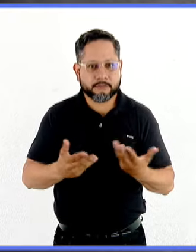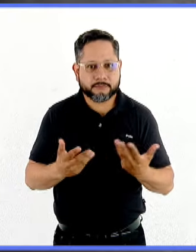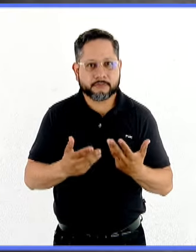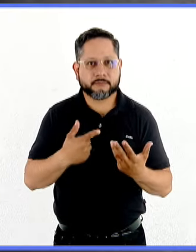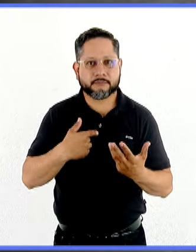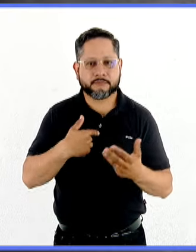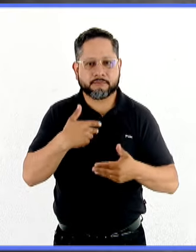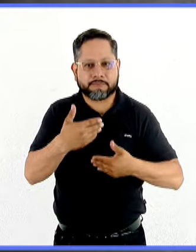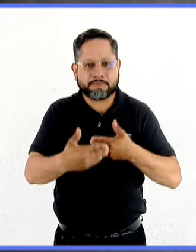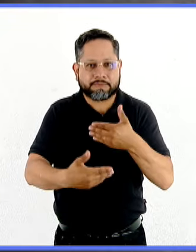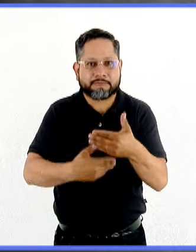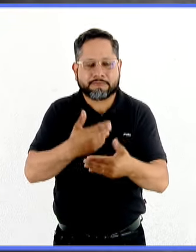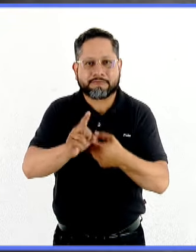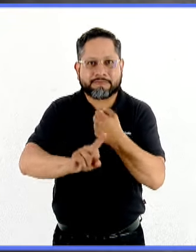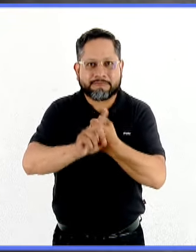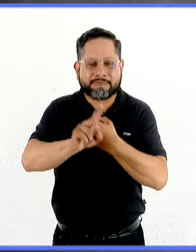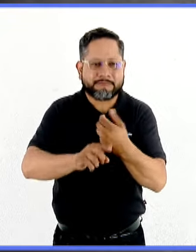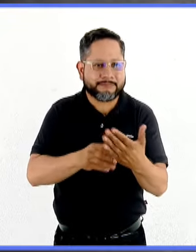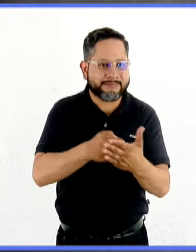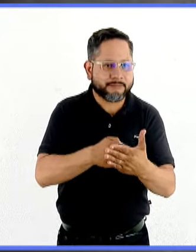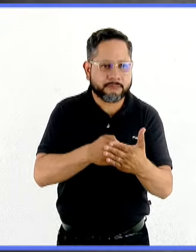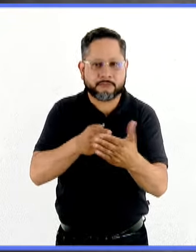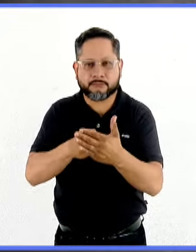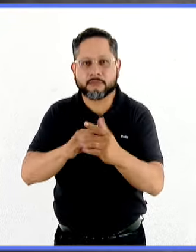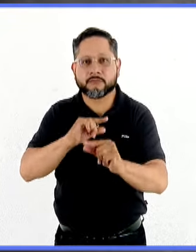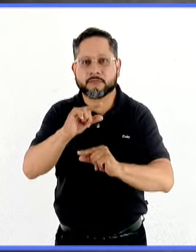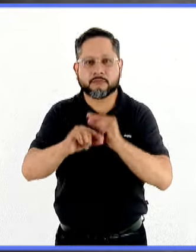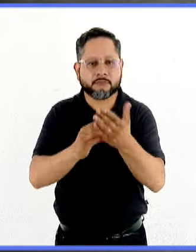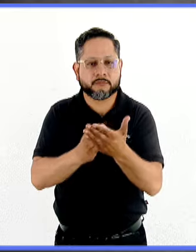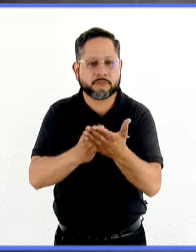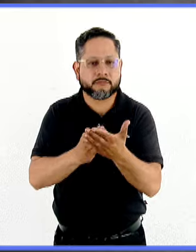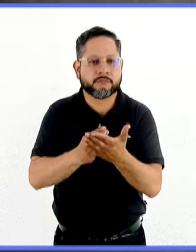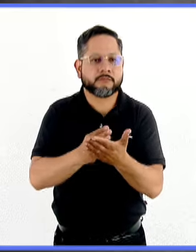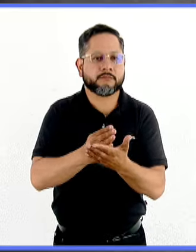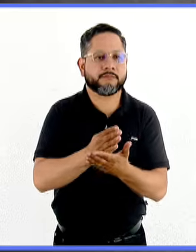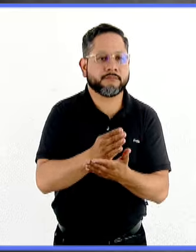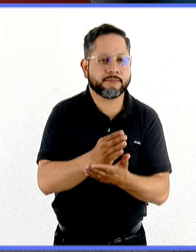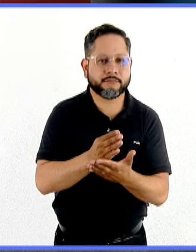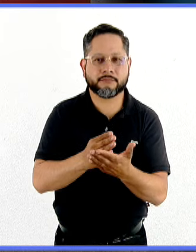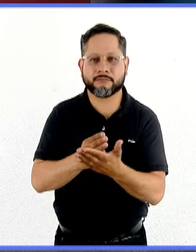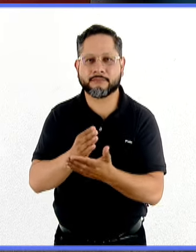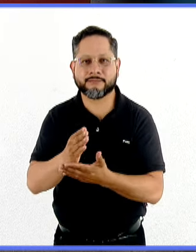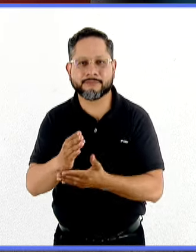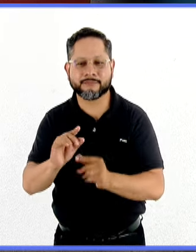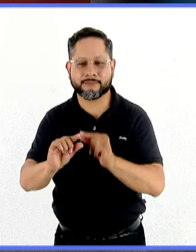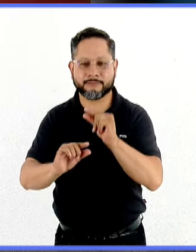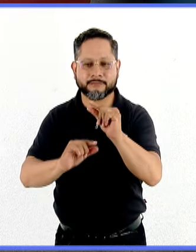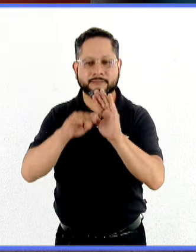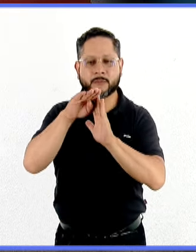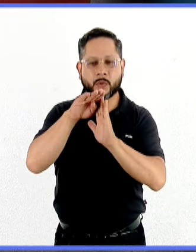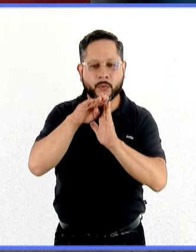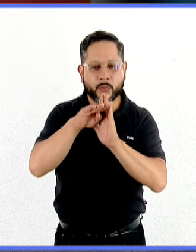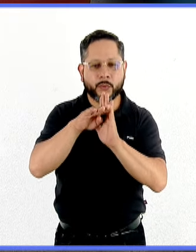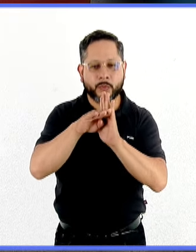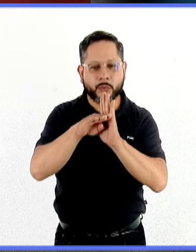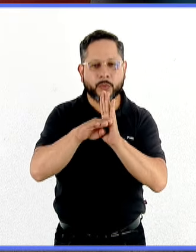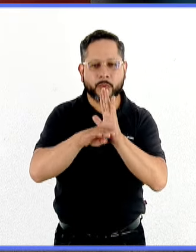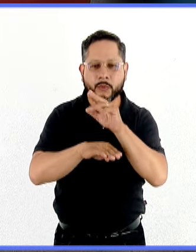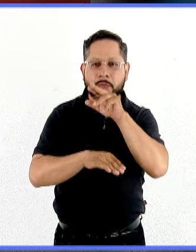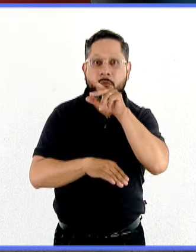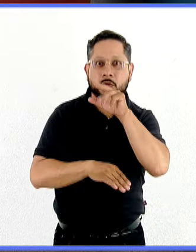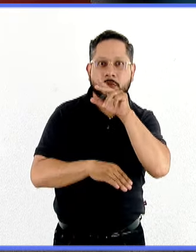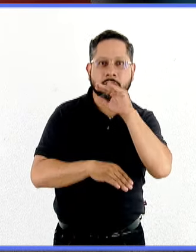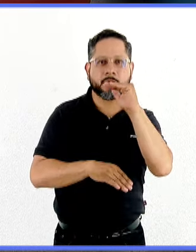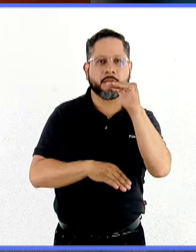una serie de dificultades que a lo mejor se van restringiendo poco a poco, es decir, en vez de tener cinco o seis líneas de preocupación, a lo mejor empezó a tener